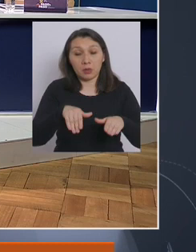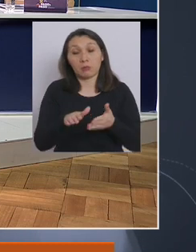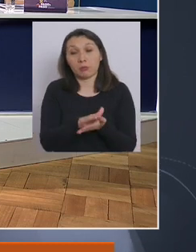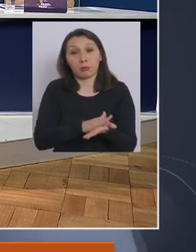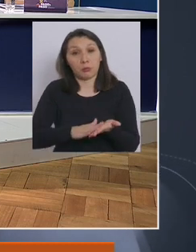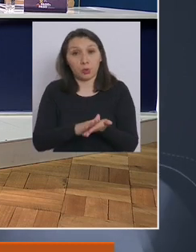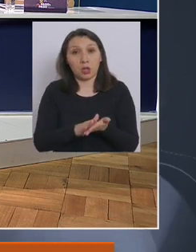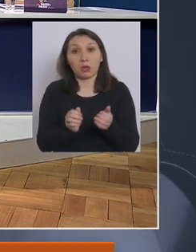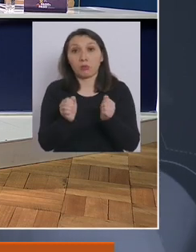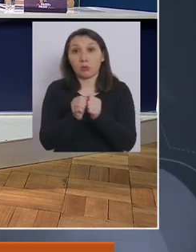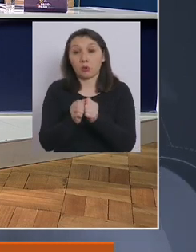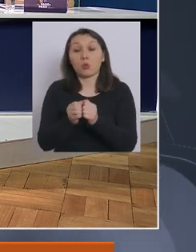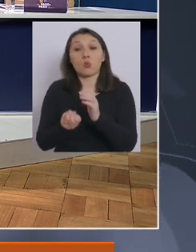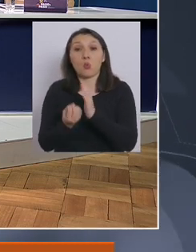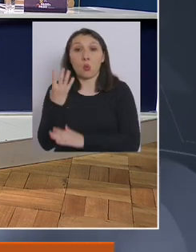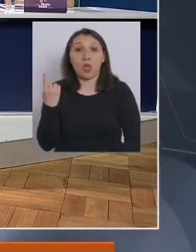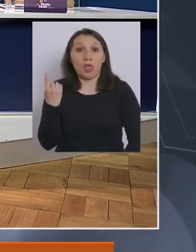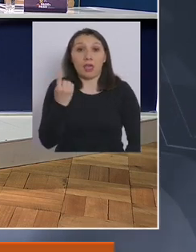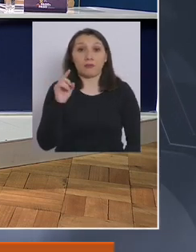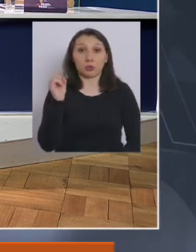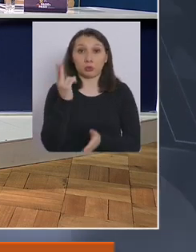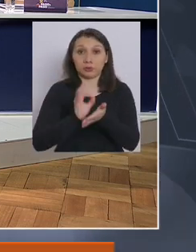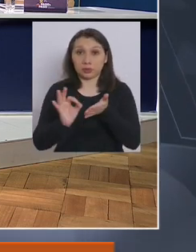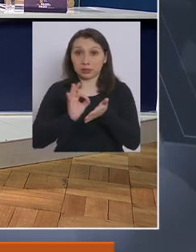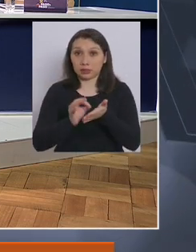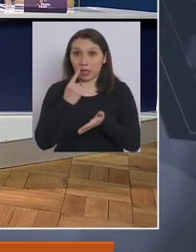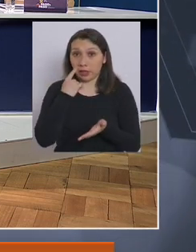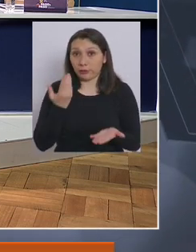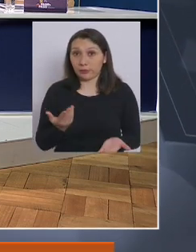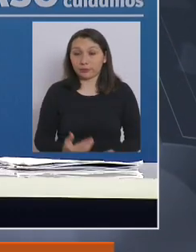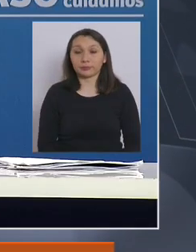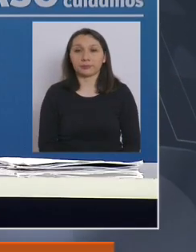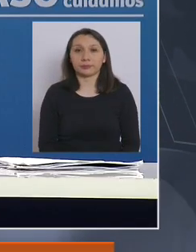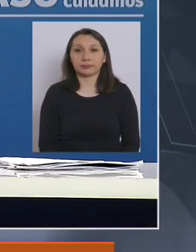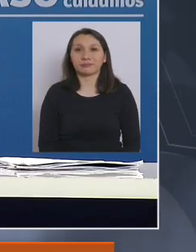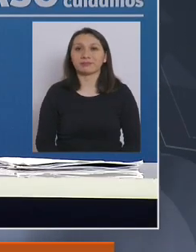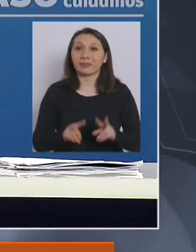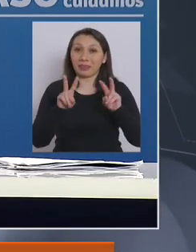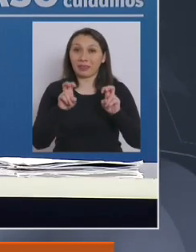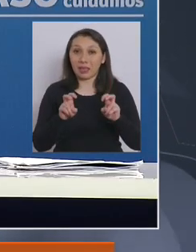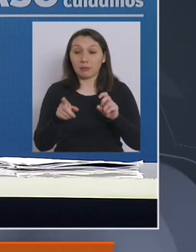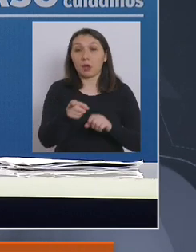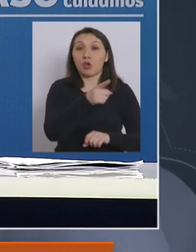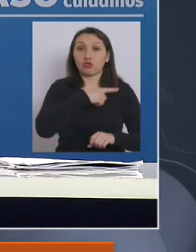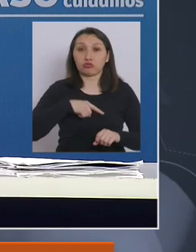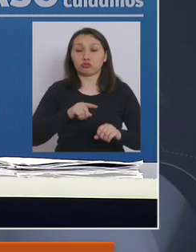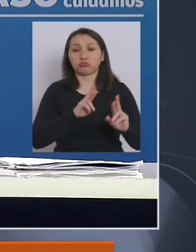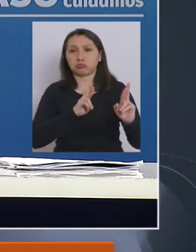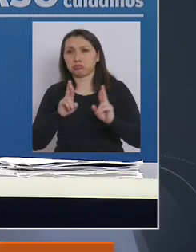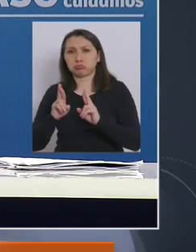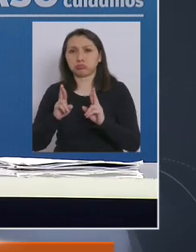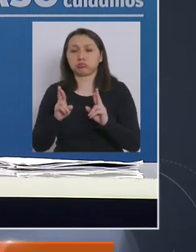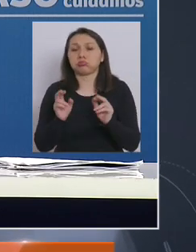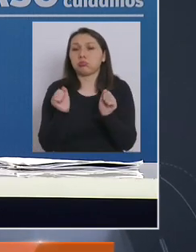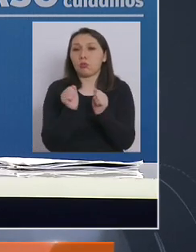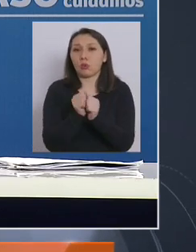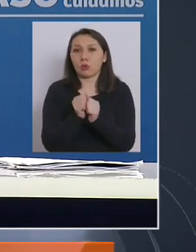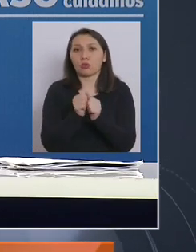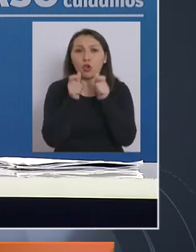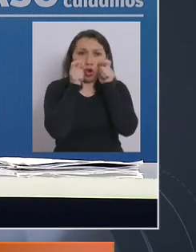ejemplo, con el debut del nuevo subsecretario? Las relaciones que hemos mantenido tanto con